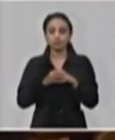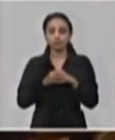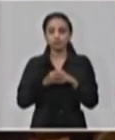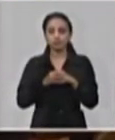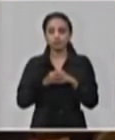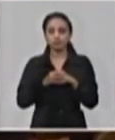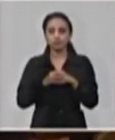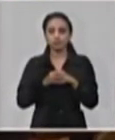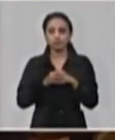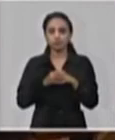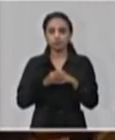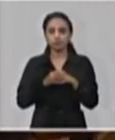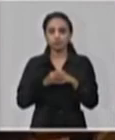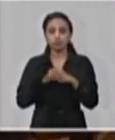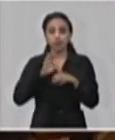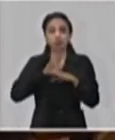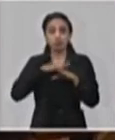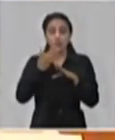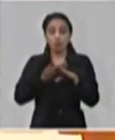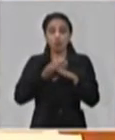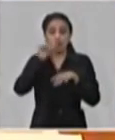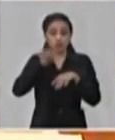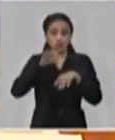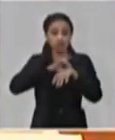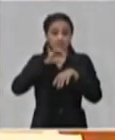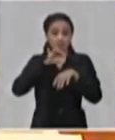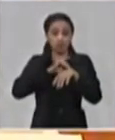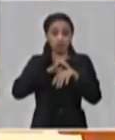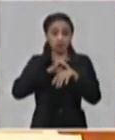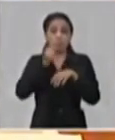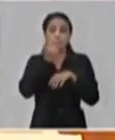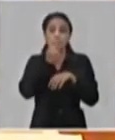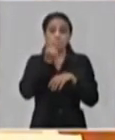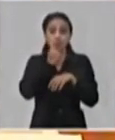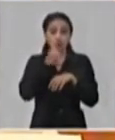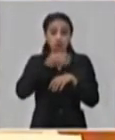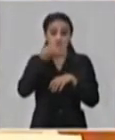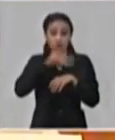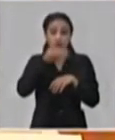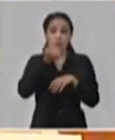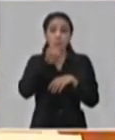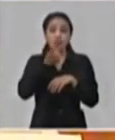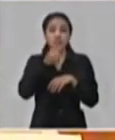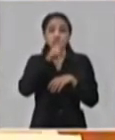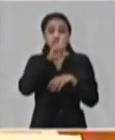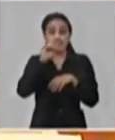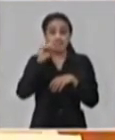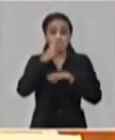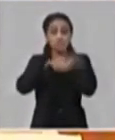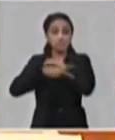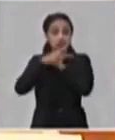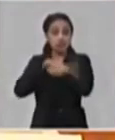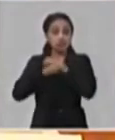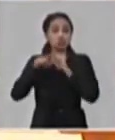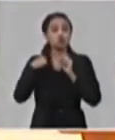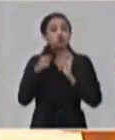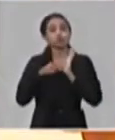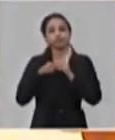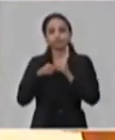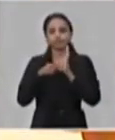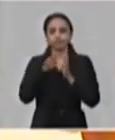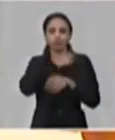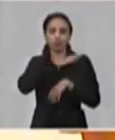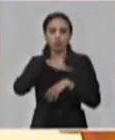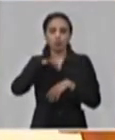partir de la presencia del virus, como se ha dicho ya en más de 100 países, recomendamos a la población